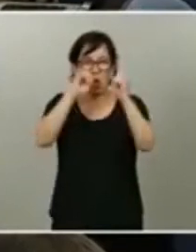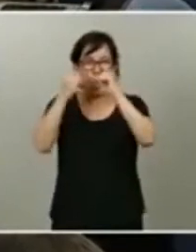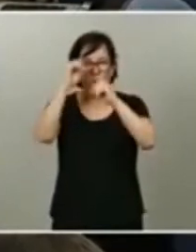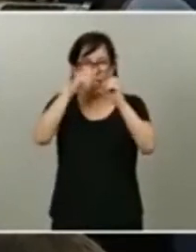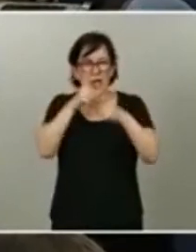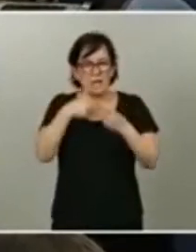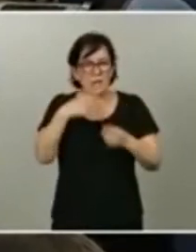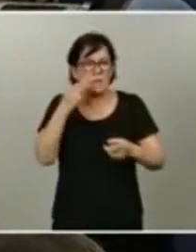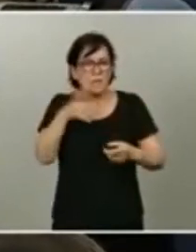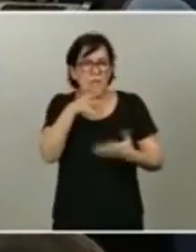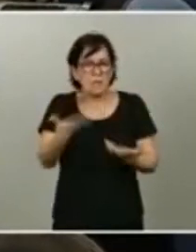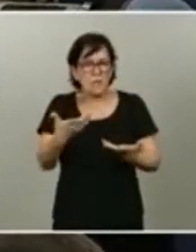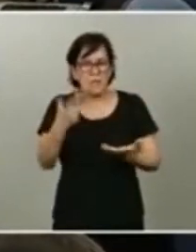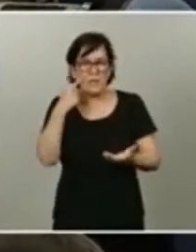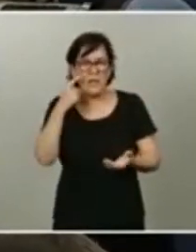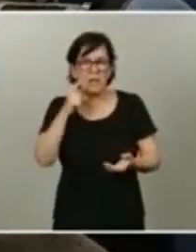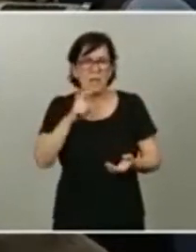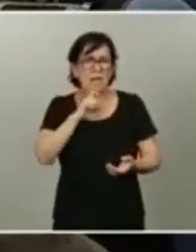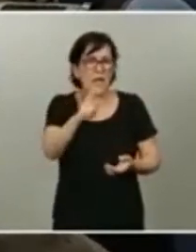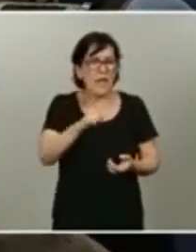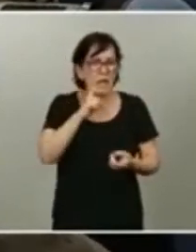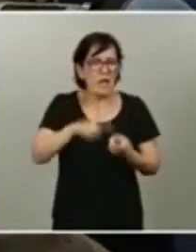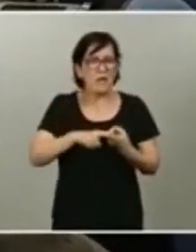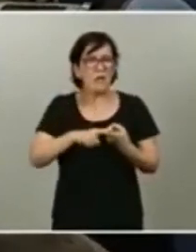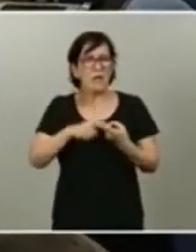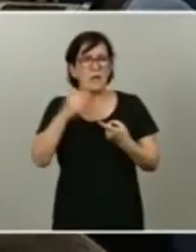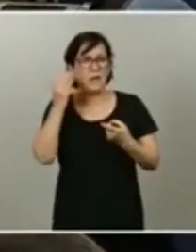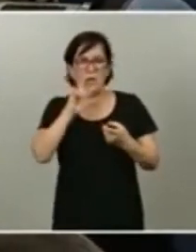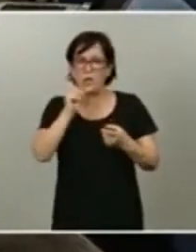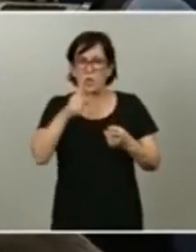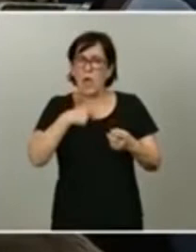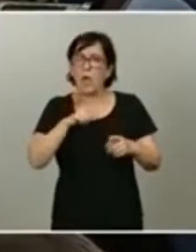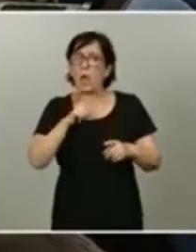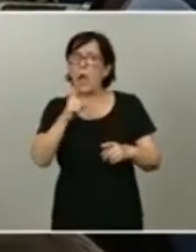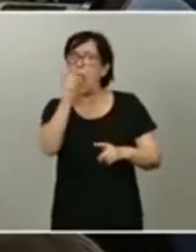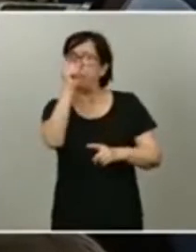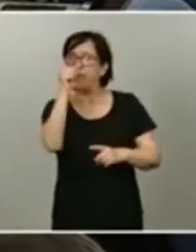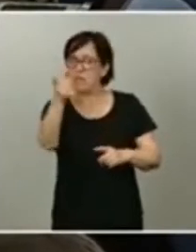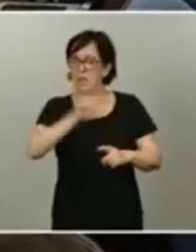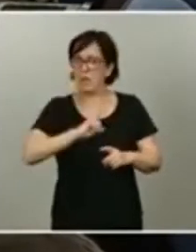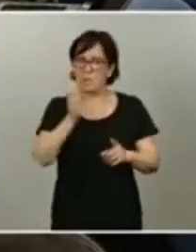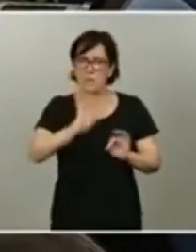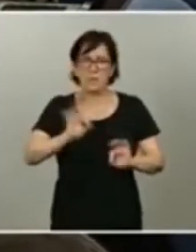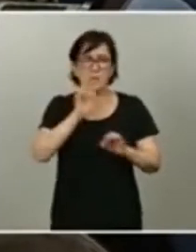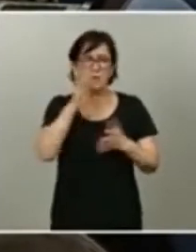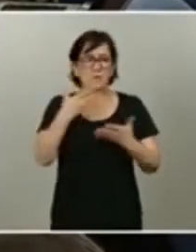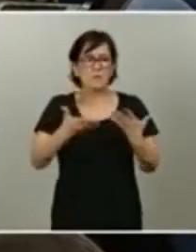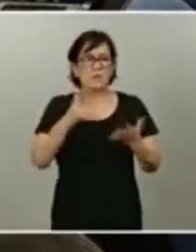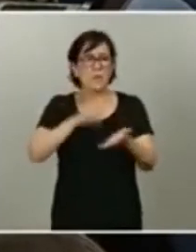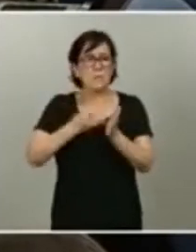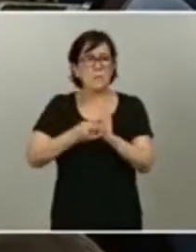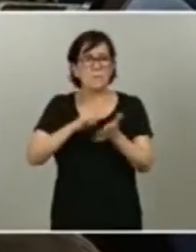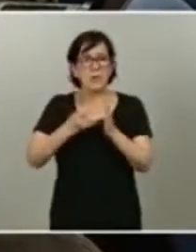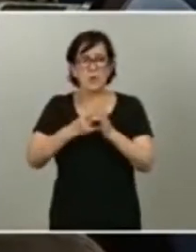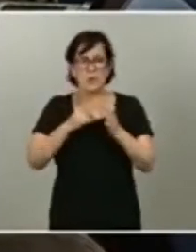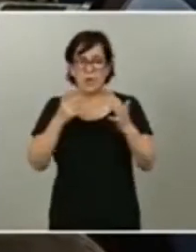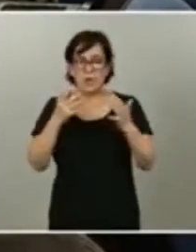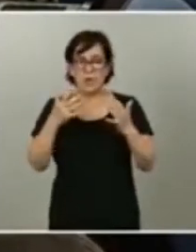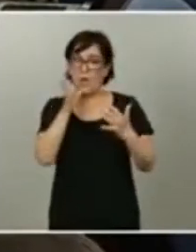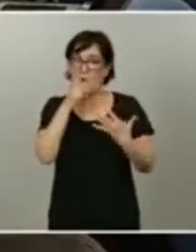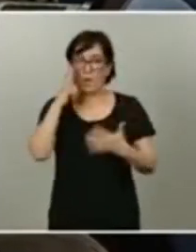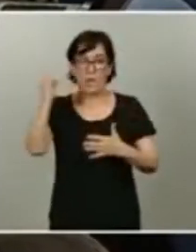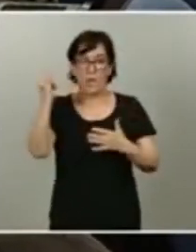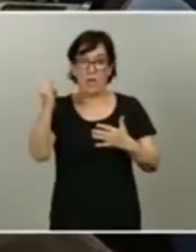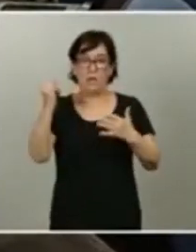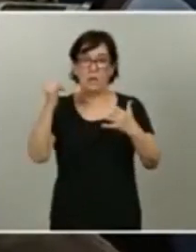declaró también, Bruno Lehmert, que no se dejaban amenazar. Y si nos puede concretar, ¿qué va a pasar con el proyecto que está en el Congreso? ¿Se va a